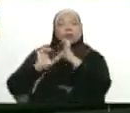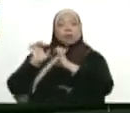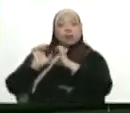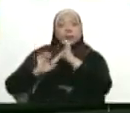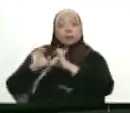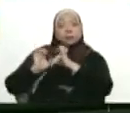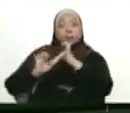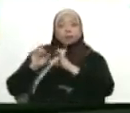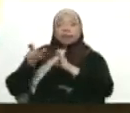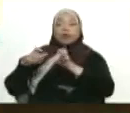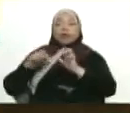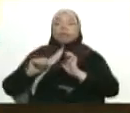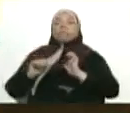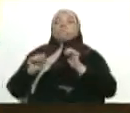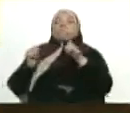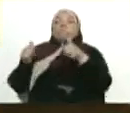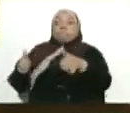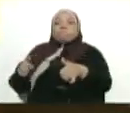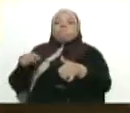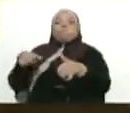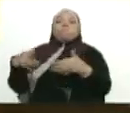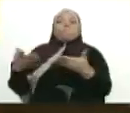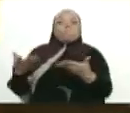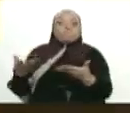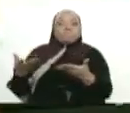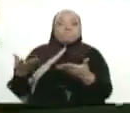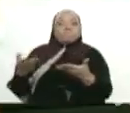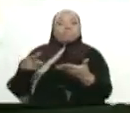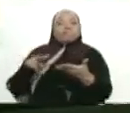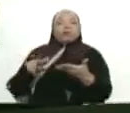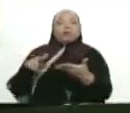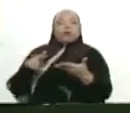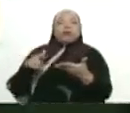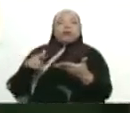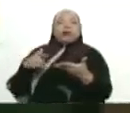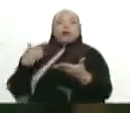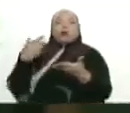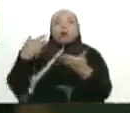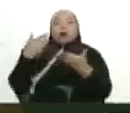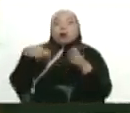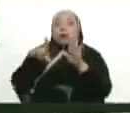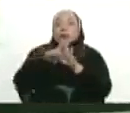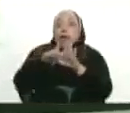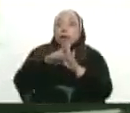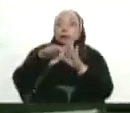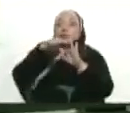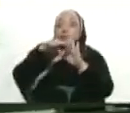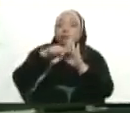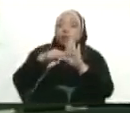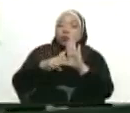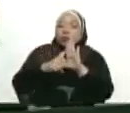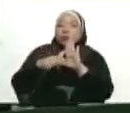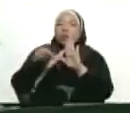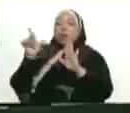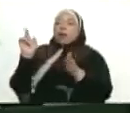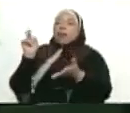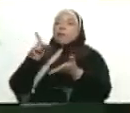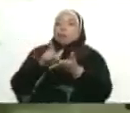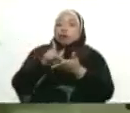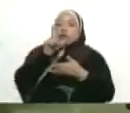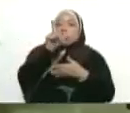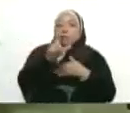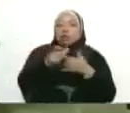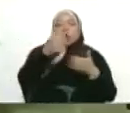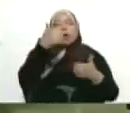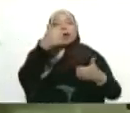del baremo, que se va a utilizar para calificar o evaluar a los que se postulen, los